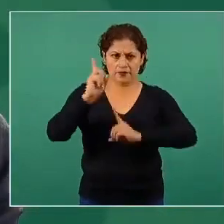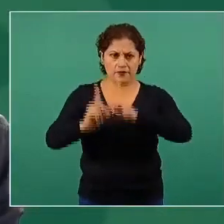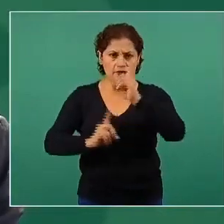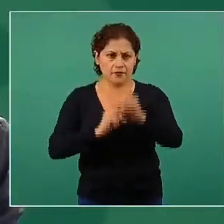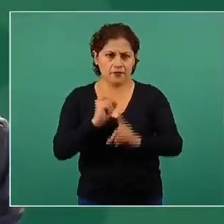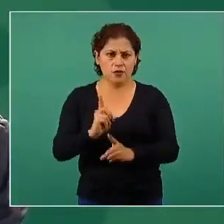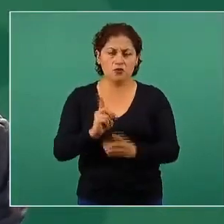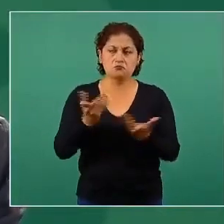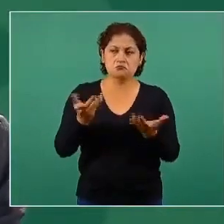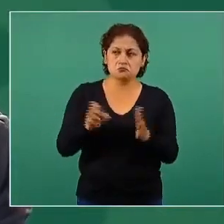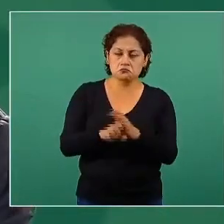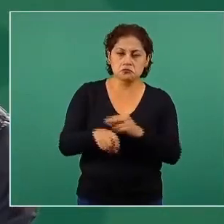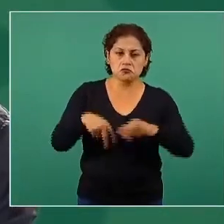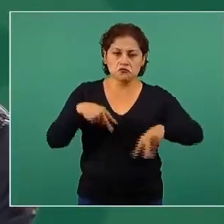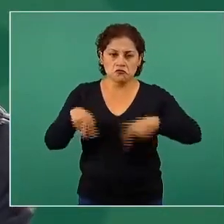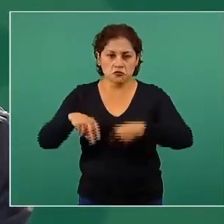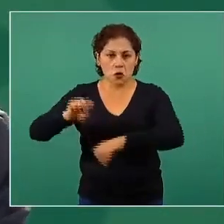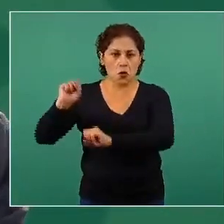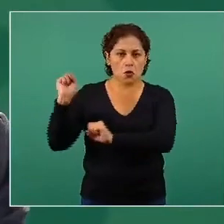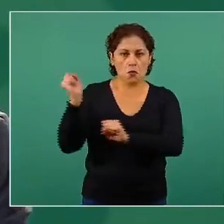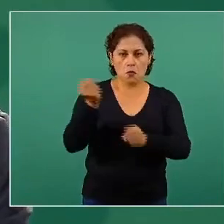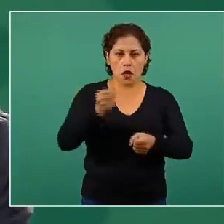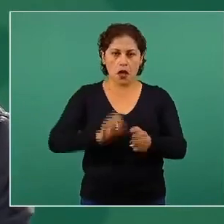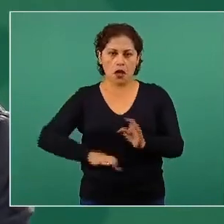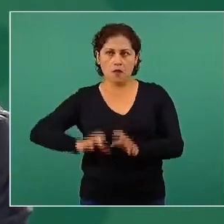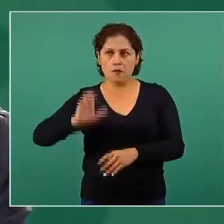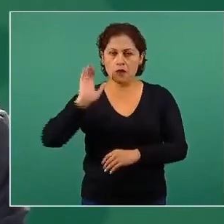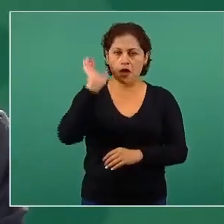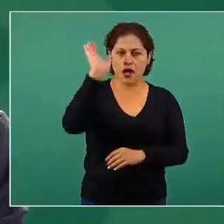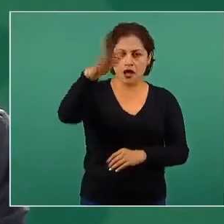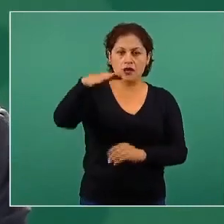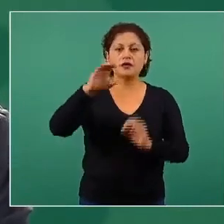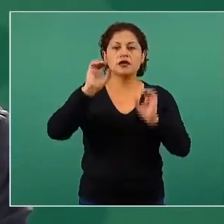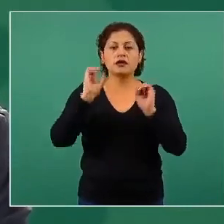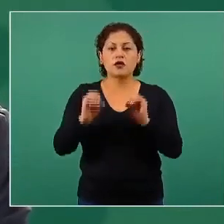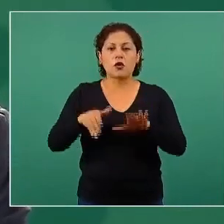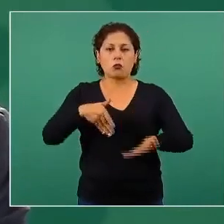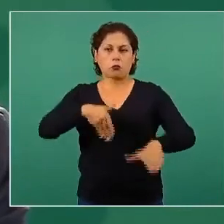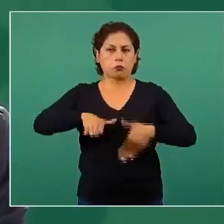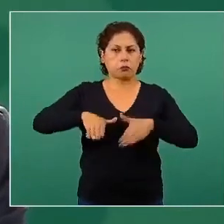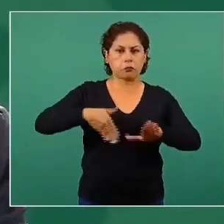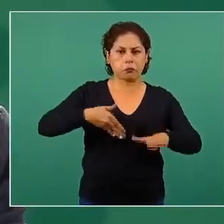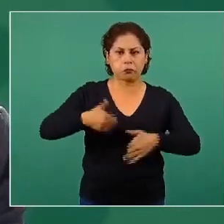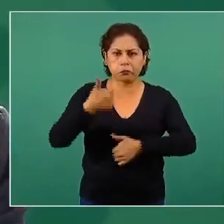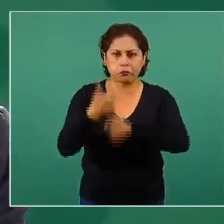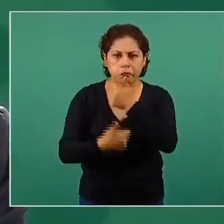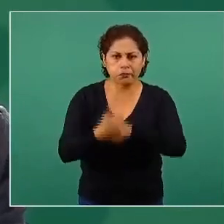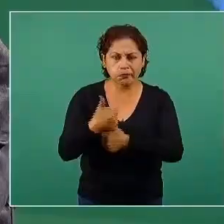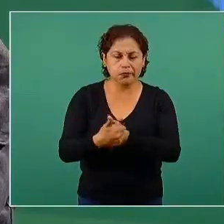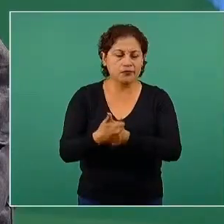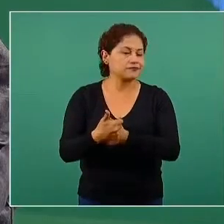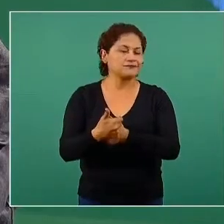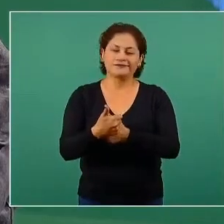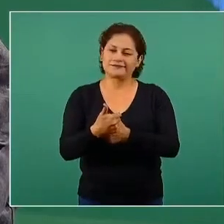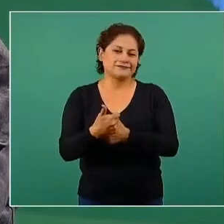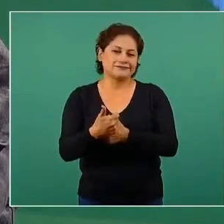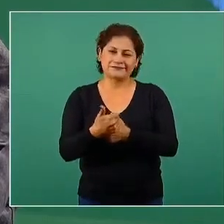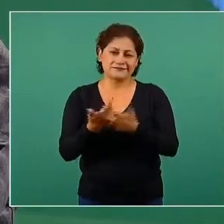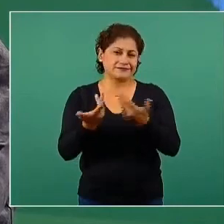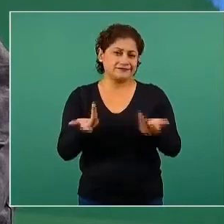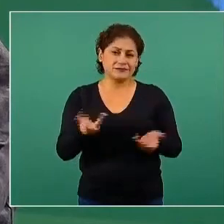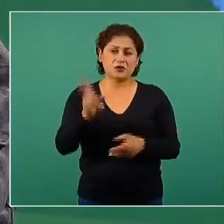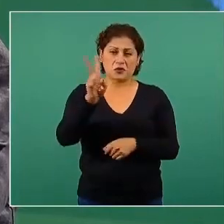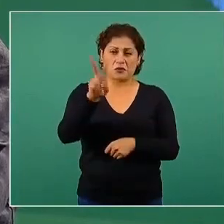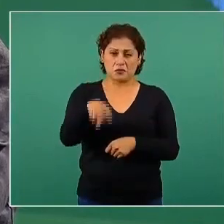de fútbol o en un equipo de béisbol o en un equipo de básquetbol o ser maratonista. Hay siempre un espacio